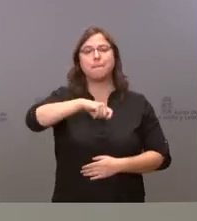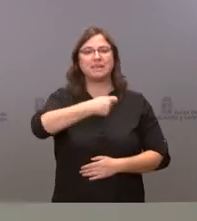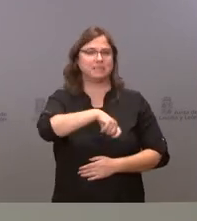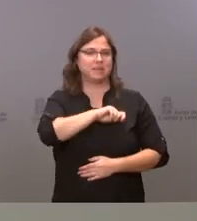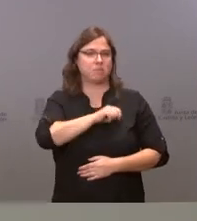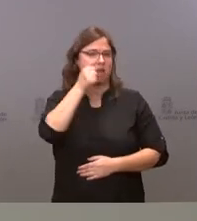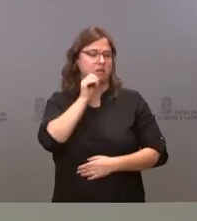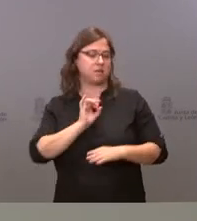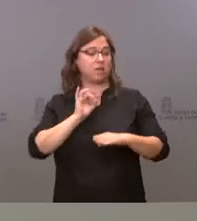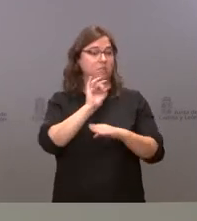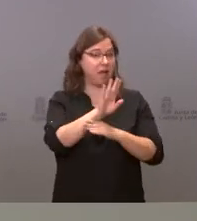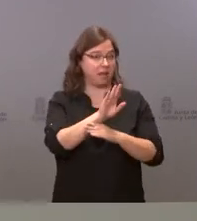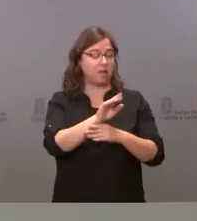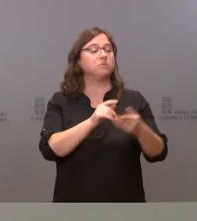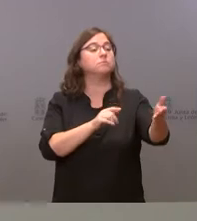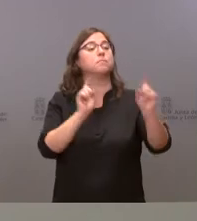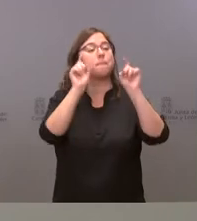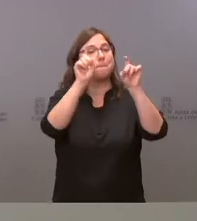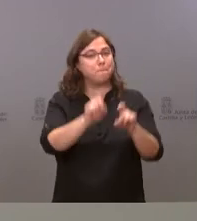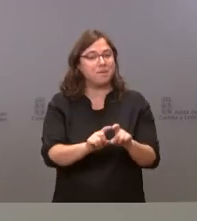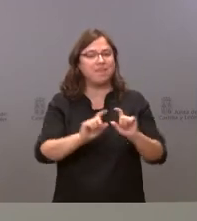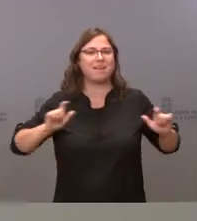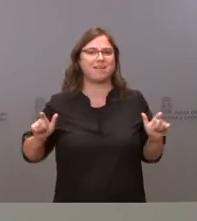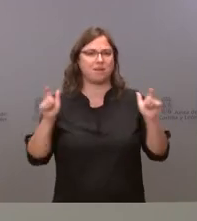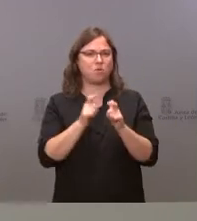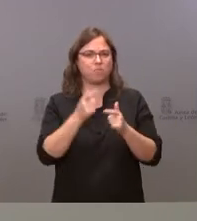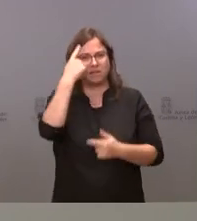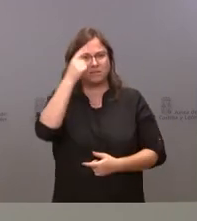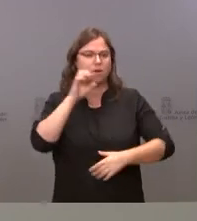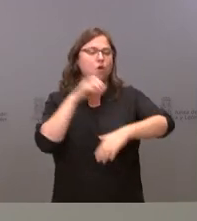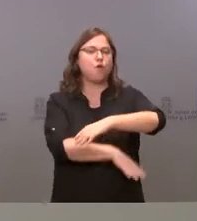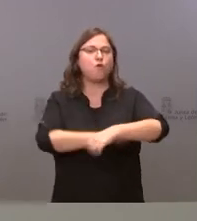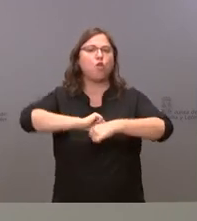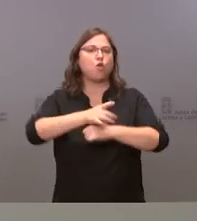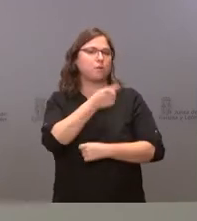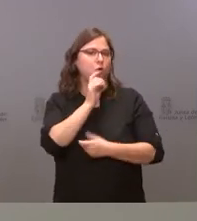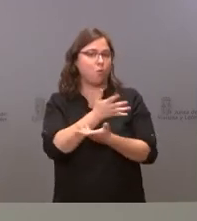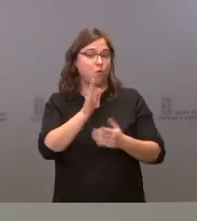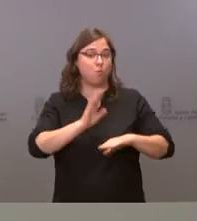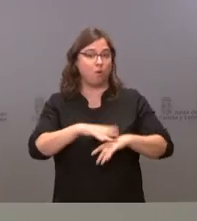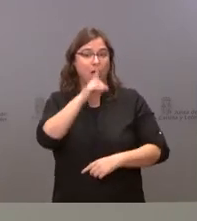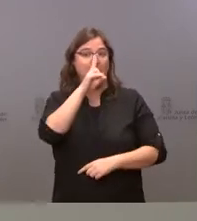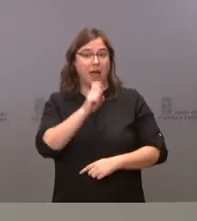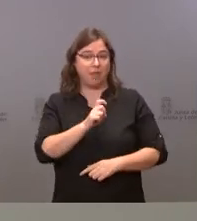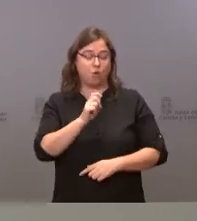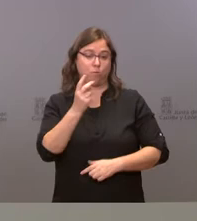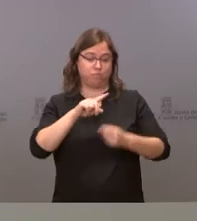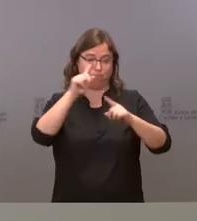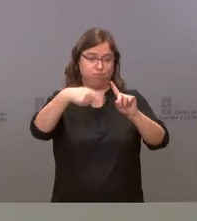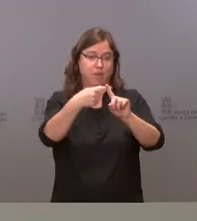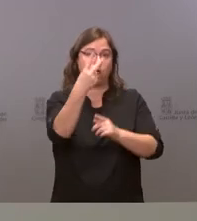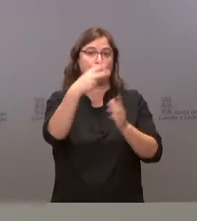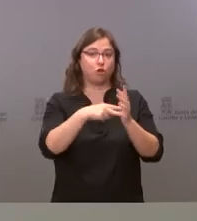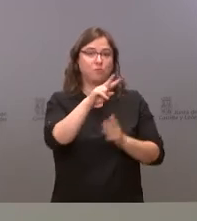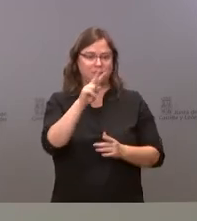solicitando una reunión para analizar esta cuestión que es muy importante para nosotros porque durante el año 2022 van a seguir existiendo gastos